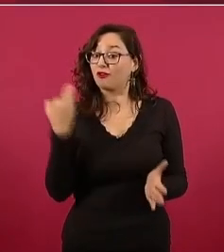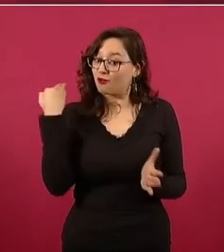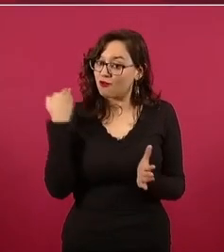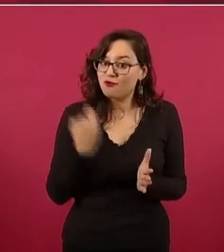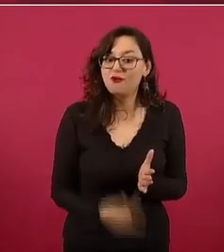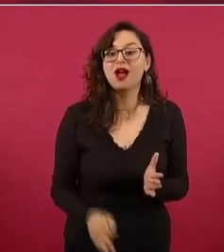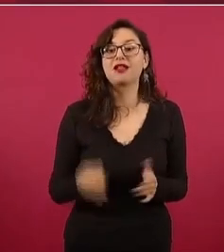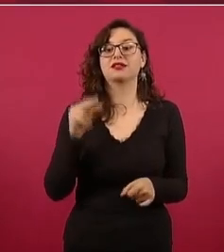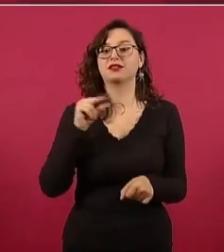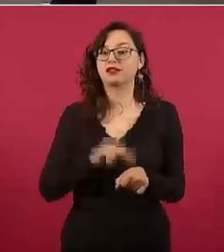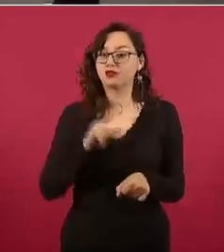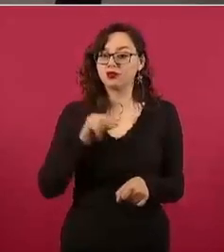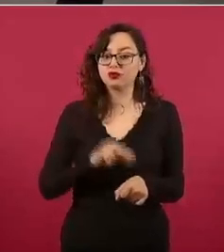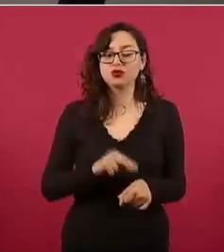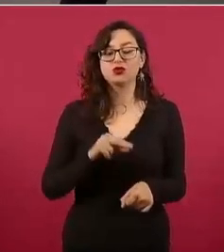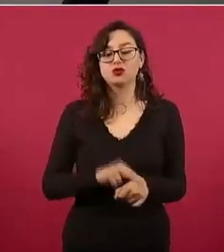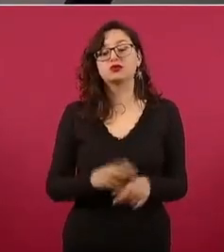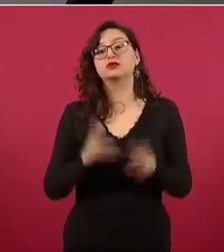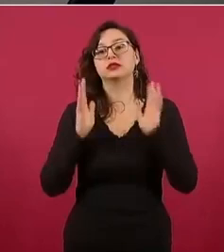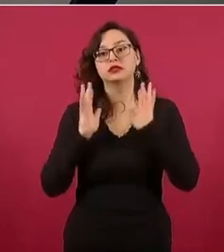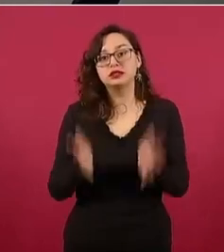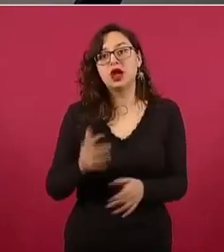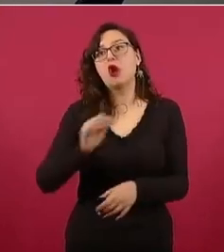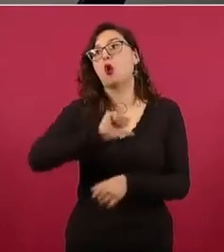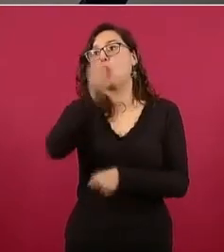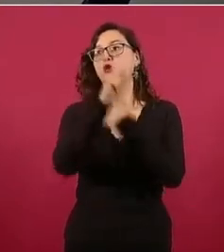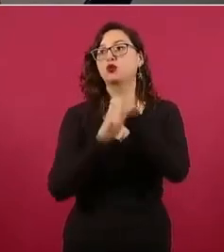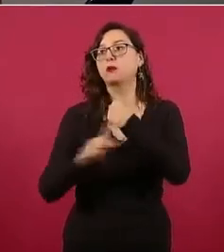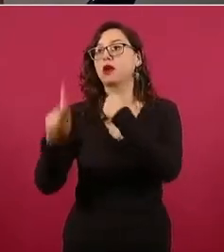estamos viendo en otros países